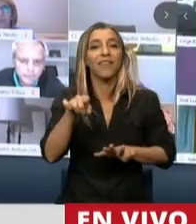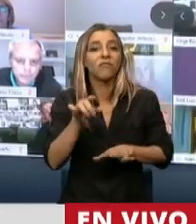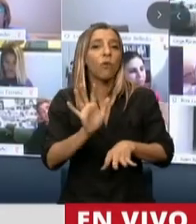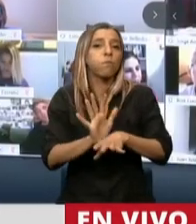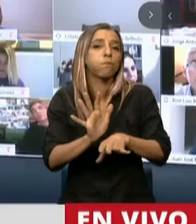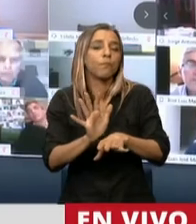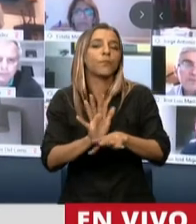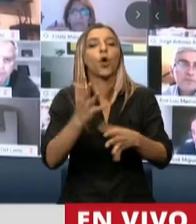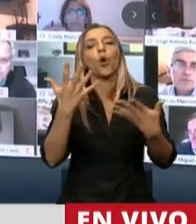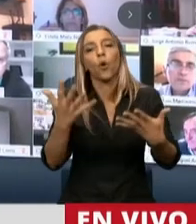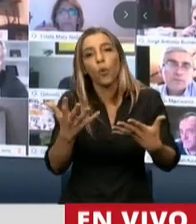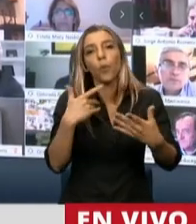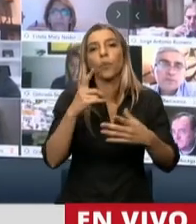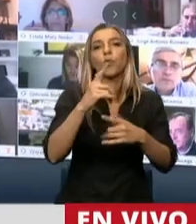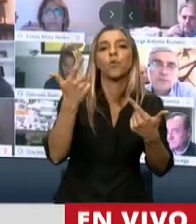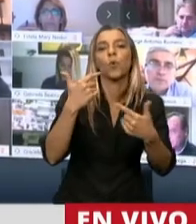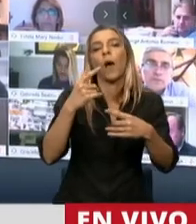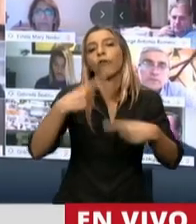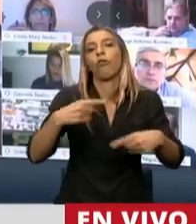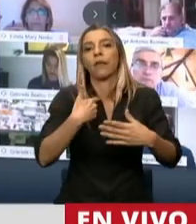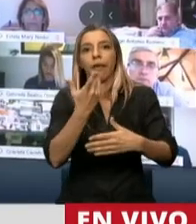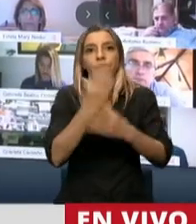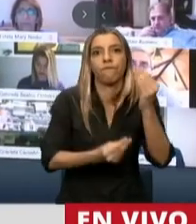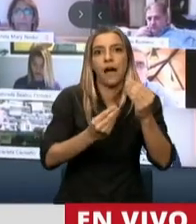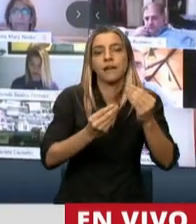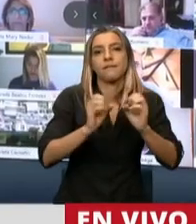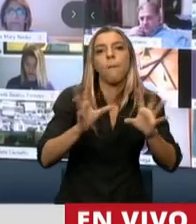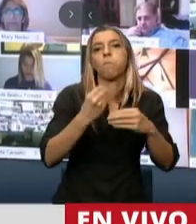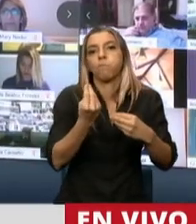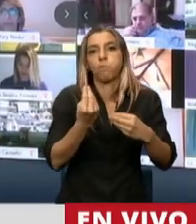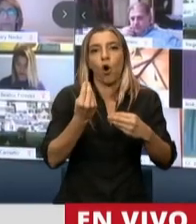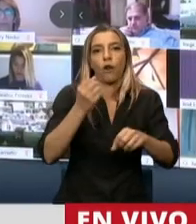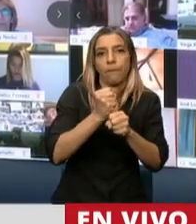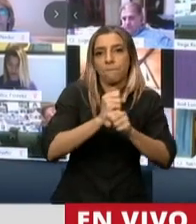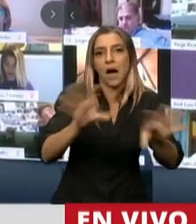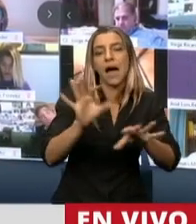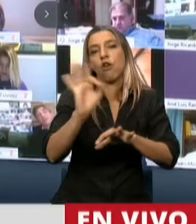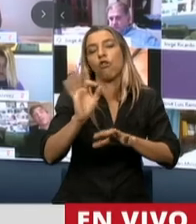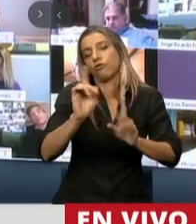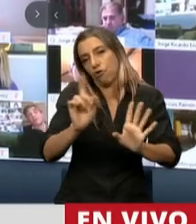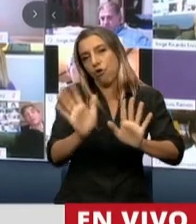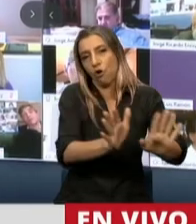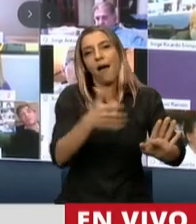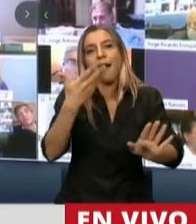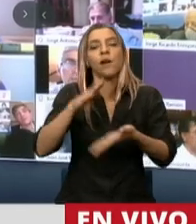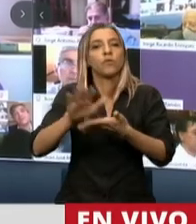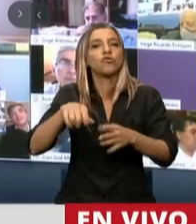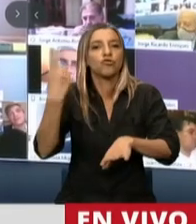detecten como fraudulentas, por negligencia o por dolos, solamente a situaciones que no tengan responsabilidad y que sean del área de